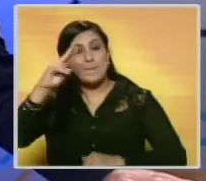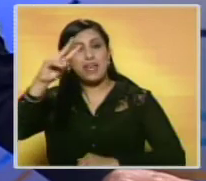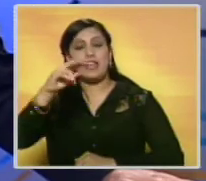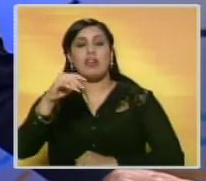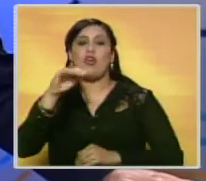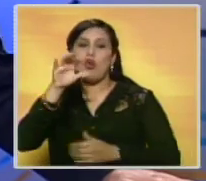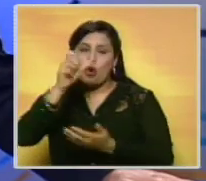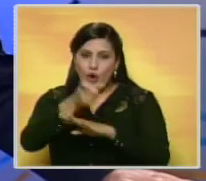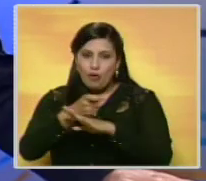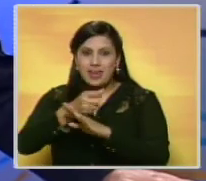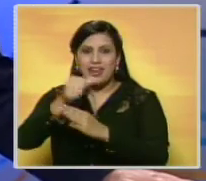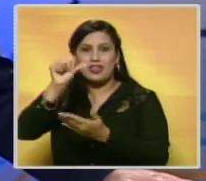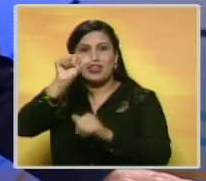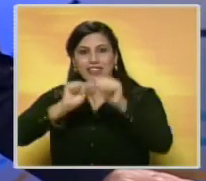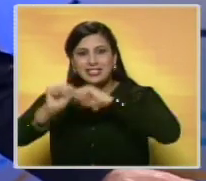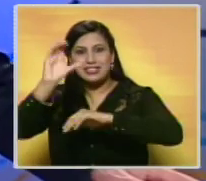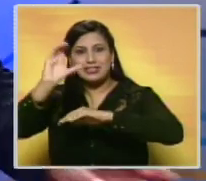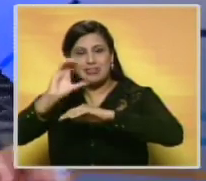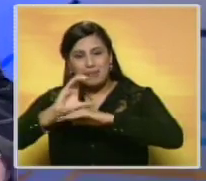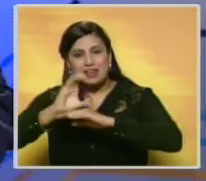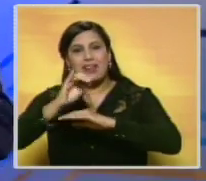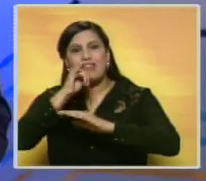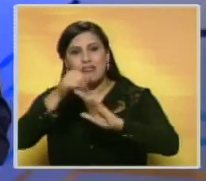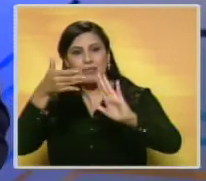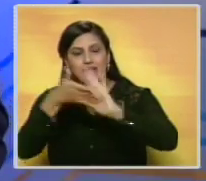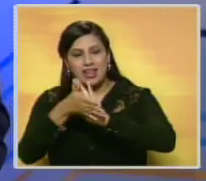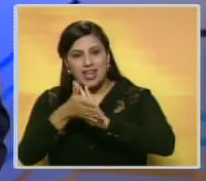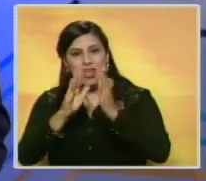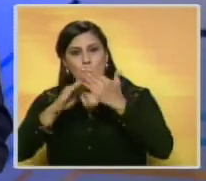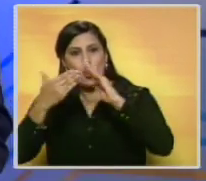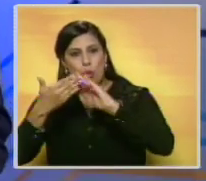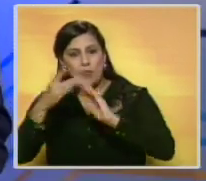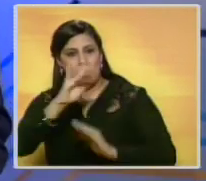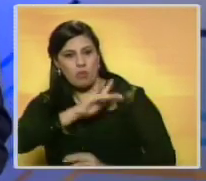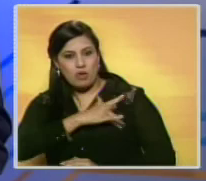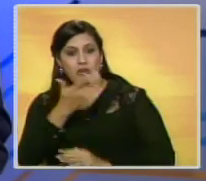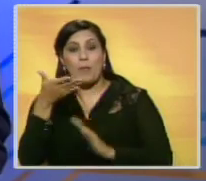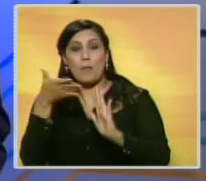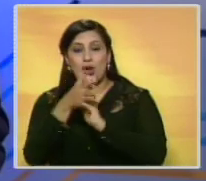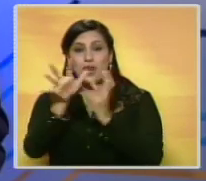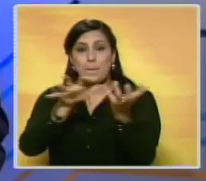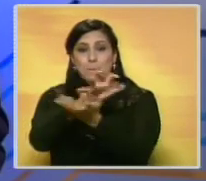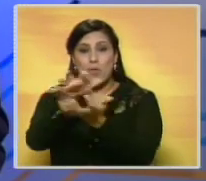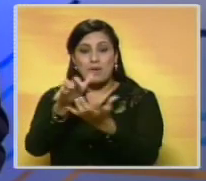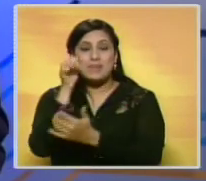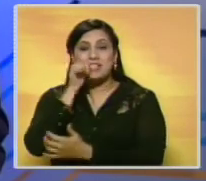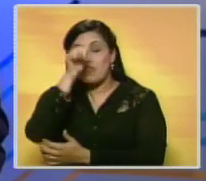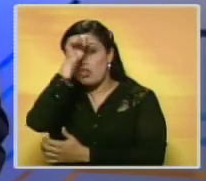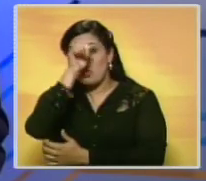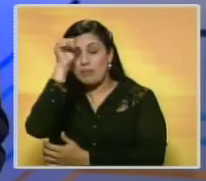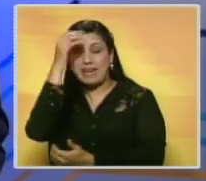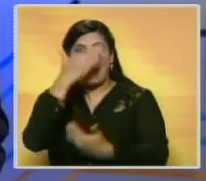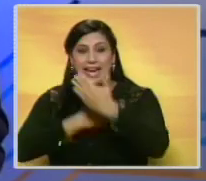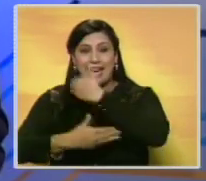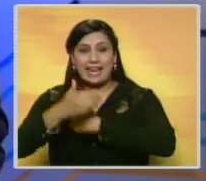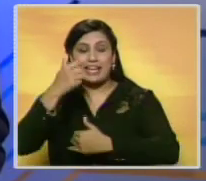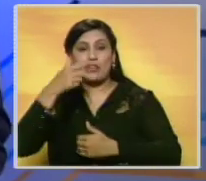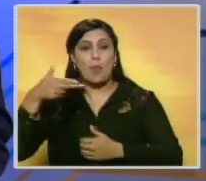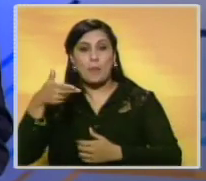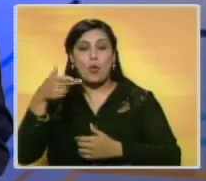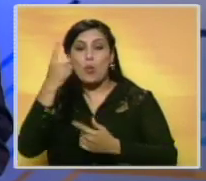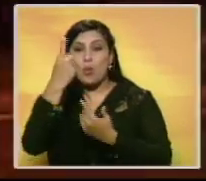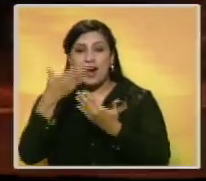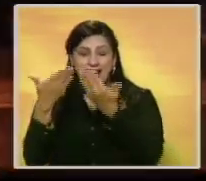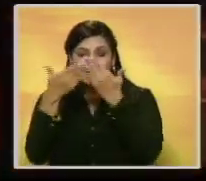del Distrito Federal ofreció disculpas a la comunidad de la Universidad Autónoma por los enfrentamientos del fin de semana en los que resultó herido de bala a un